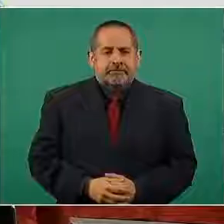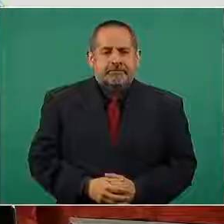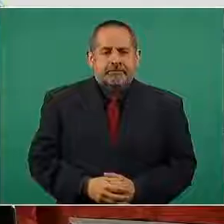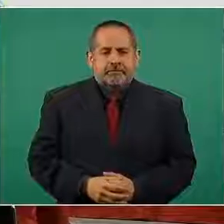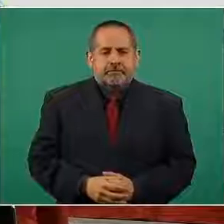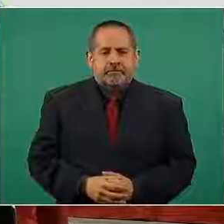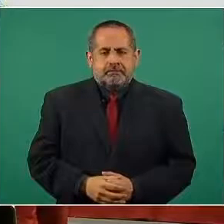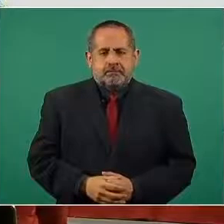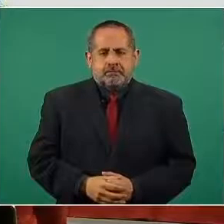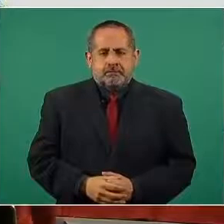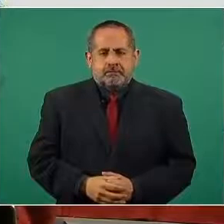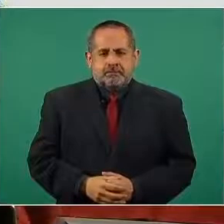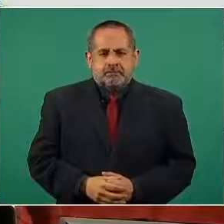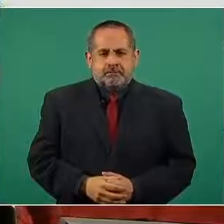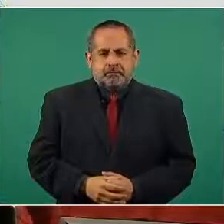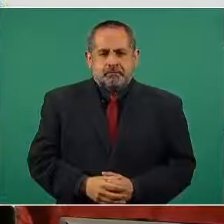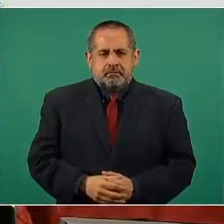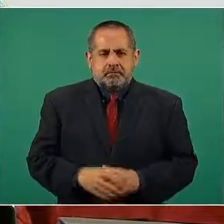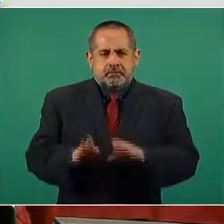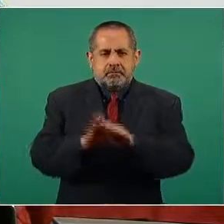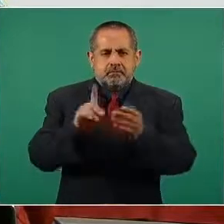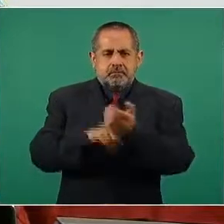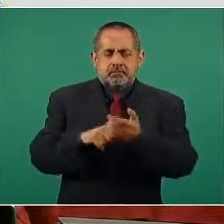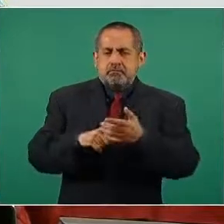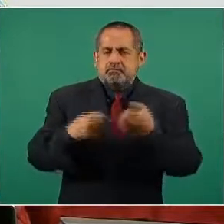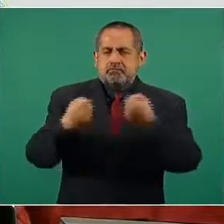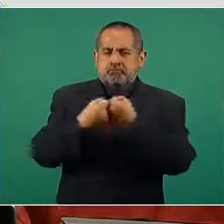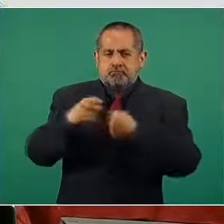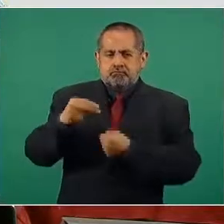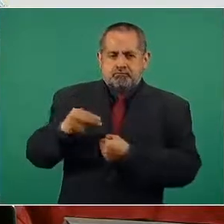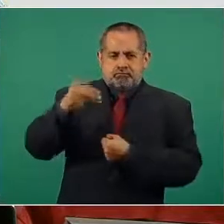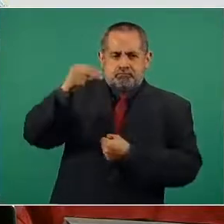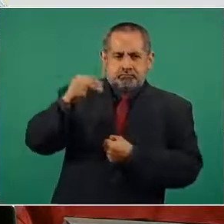En cuanto al personal desplogado en la frontera norte y sur,